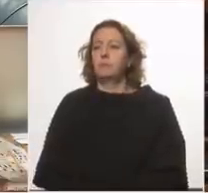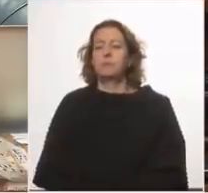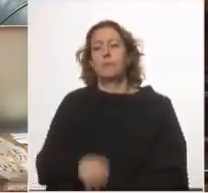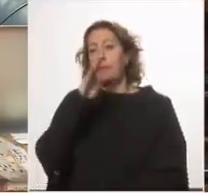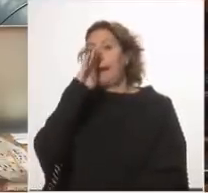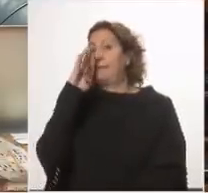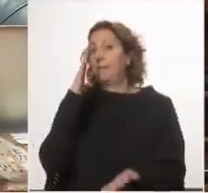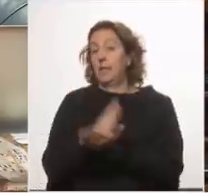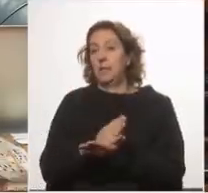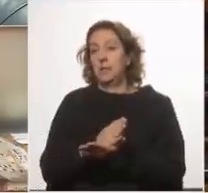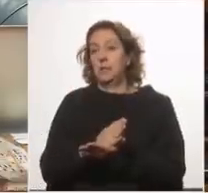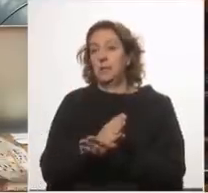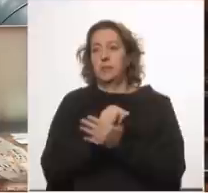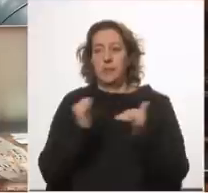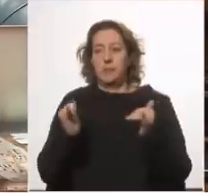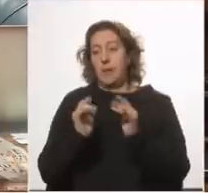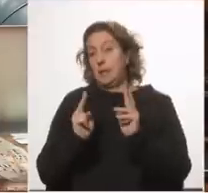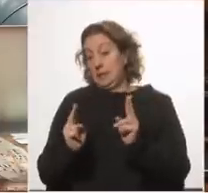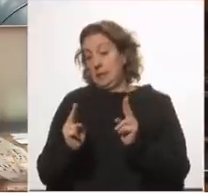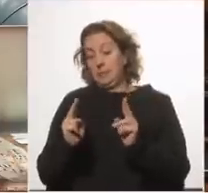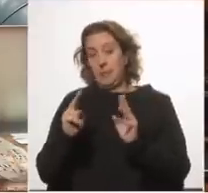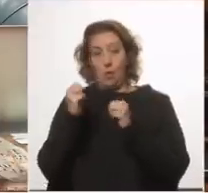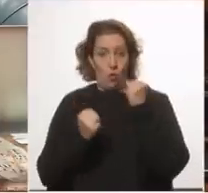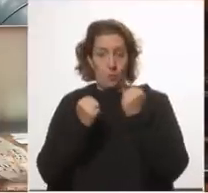finalmente para terminar la parte económica